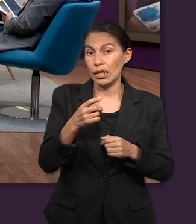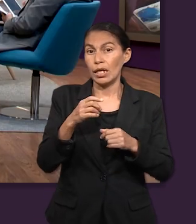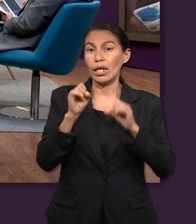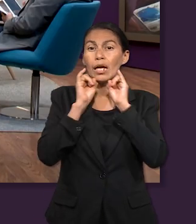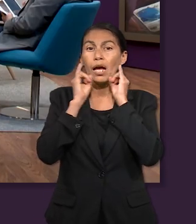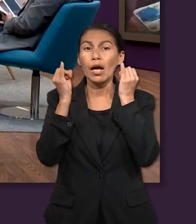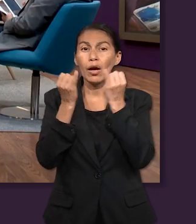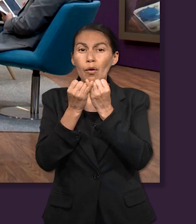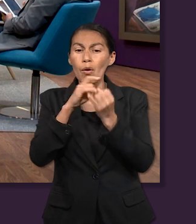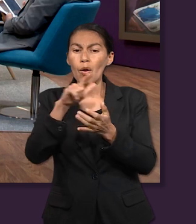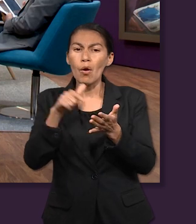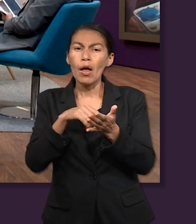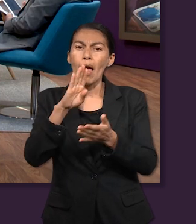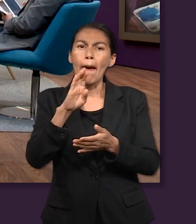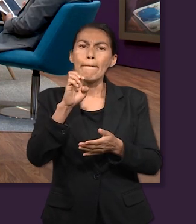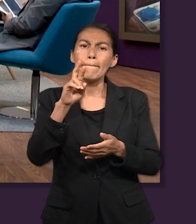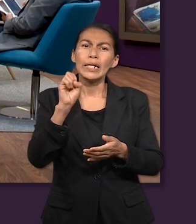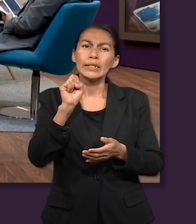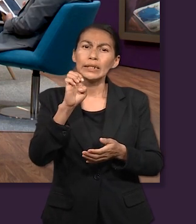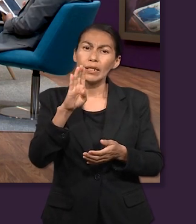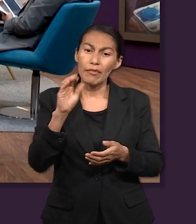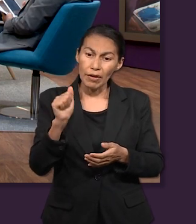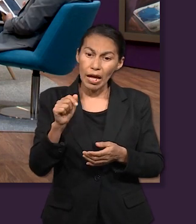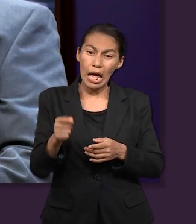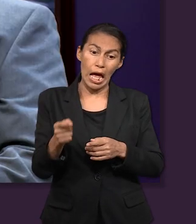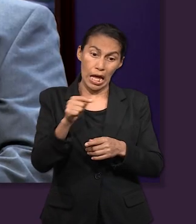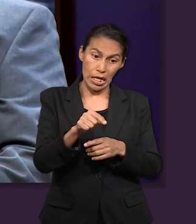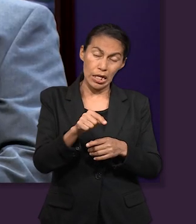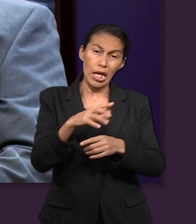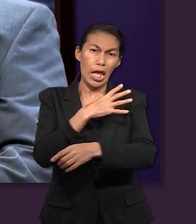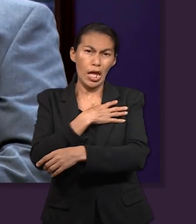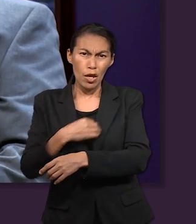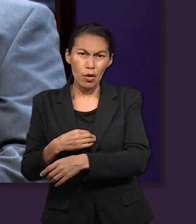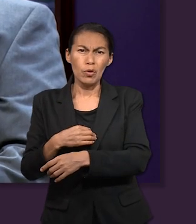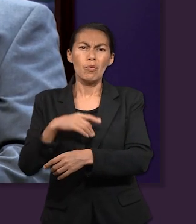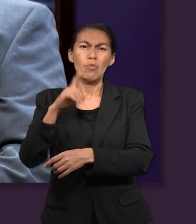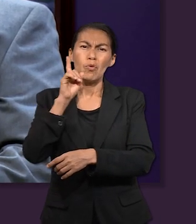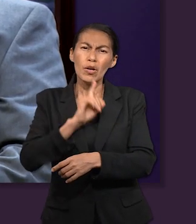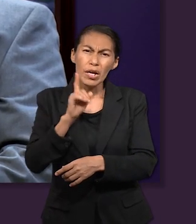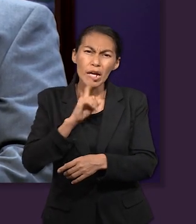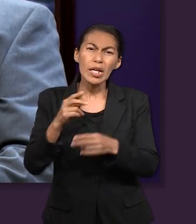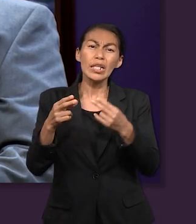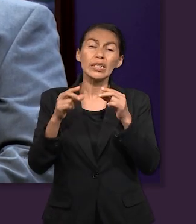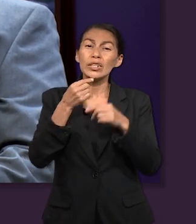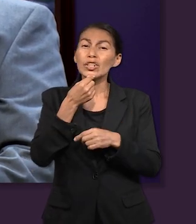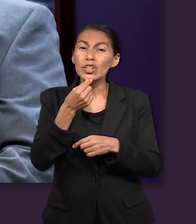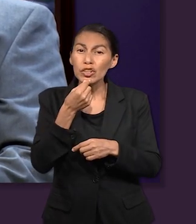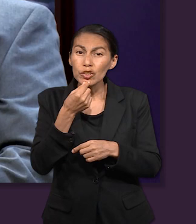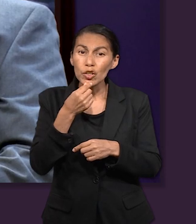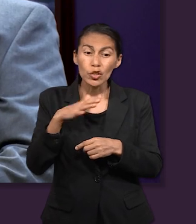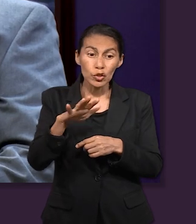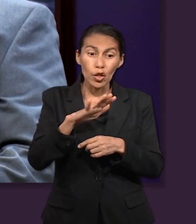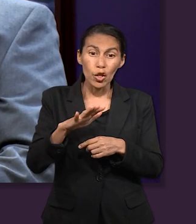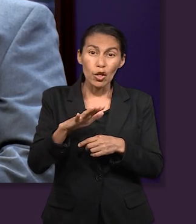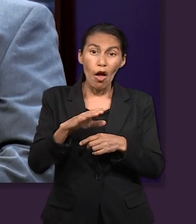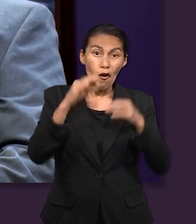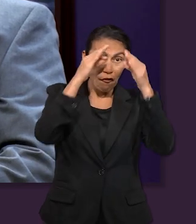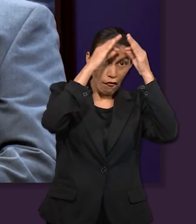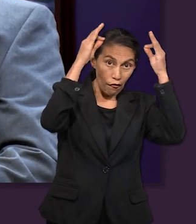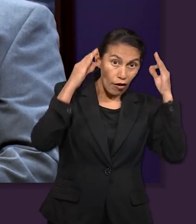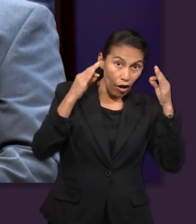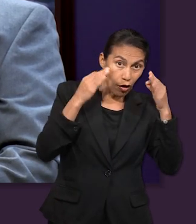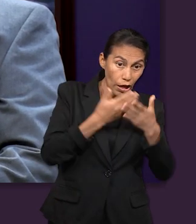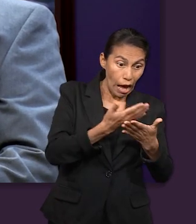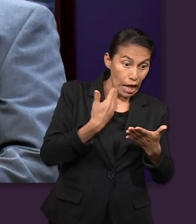dice, Jacob salió de Berseba y subieron los hijos de Israel a su padre Jacob, a sus niños y a sus mujeres, en los